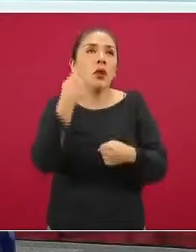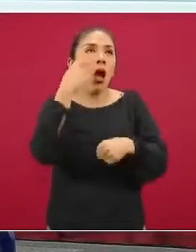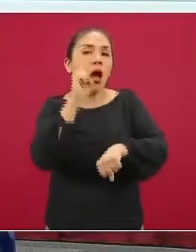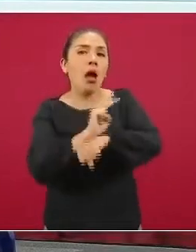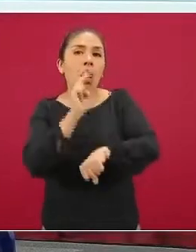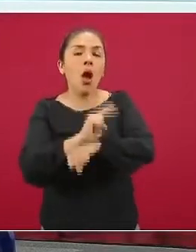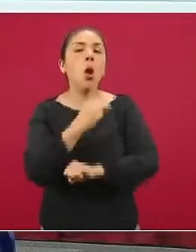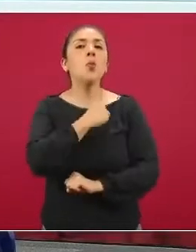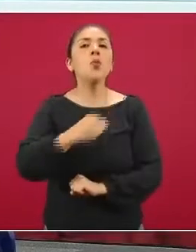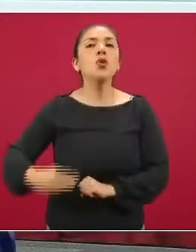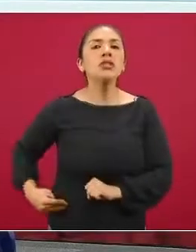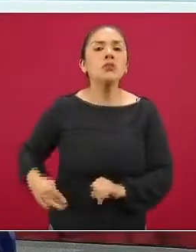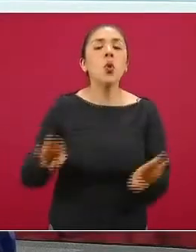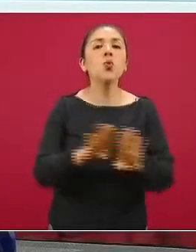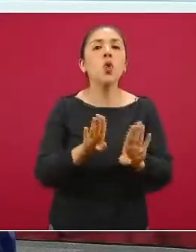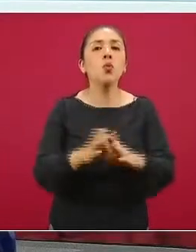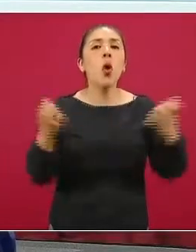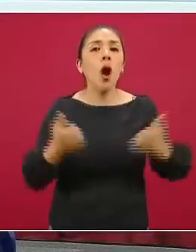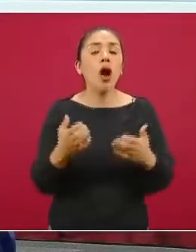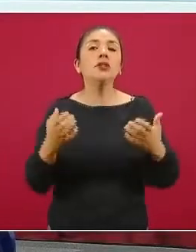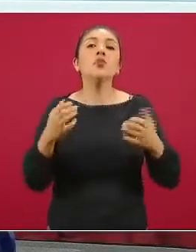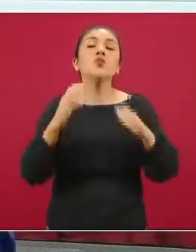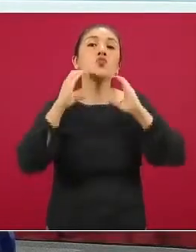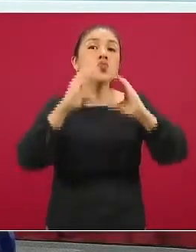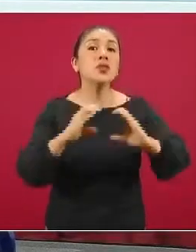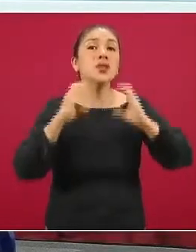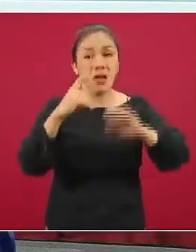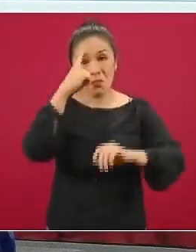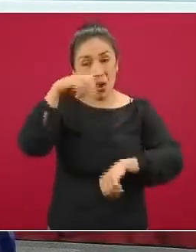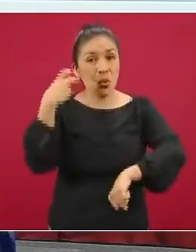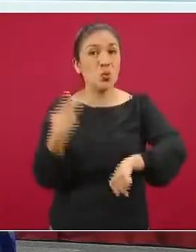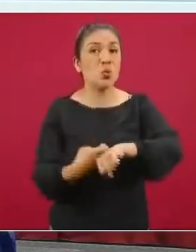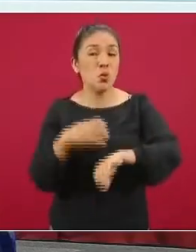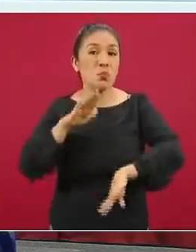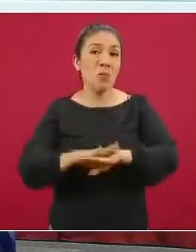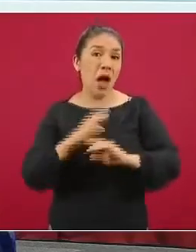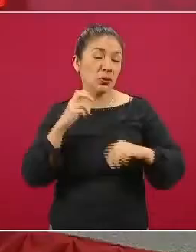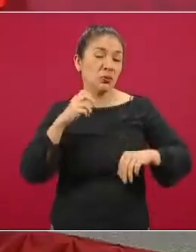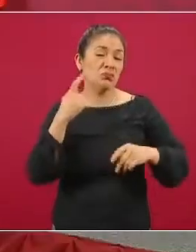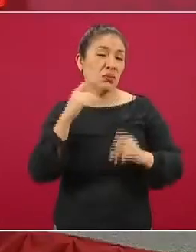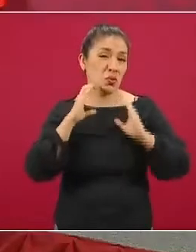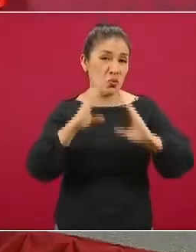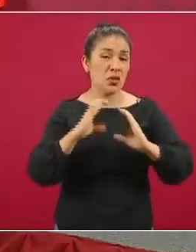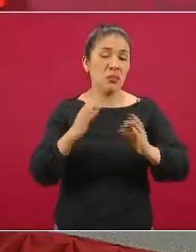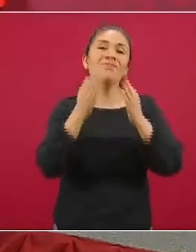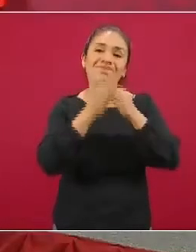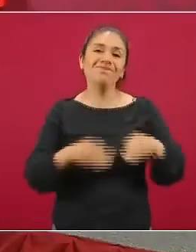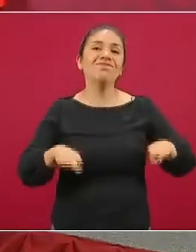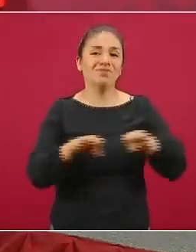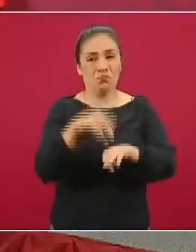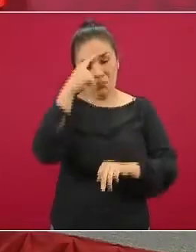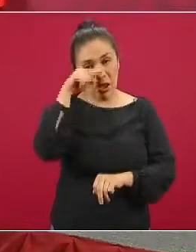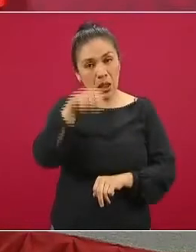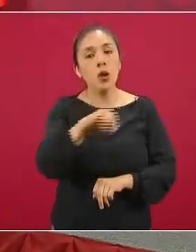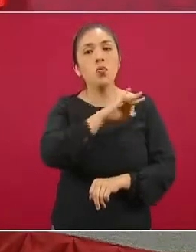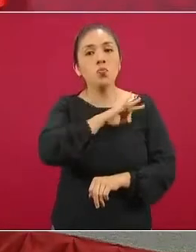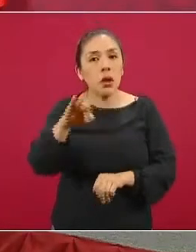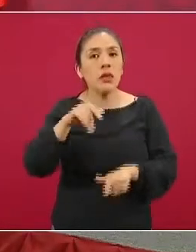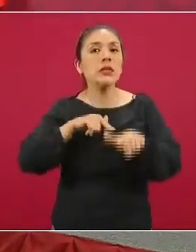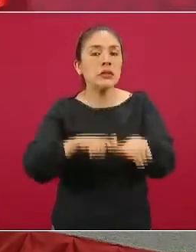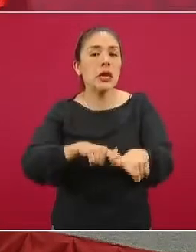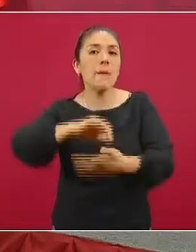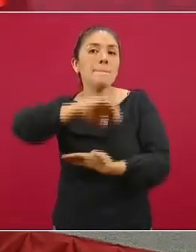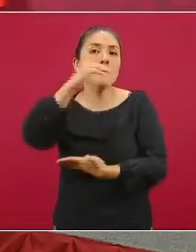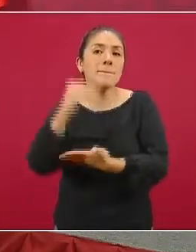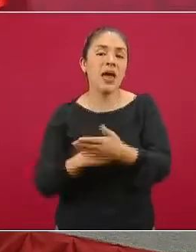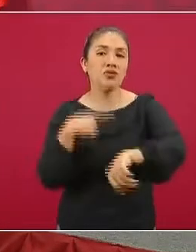municipal, como medidas más generales a nivel estatal, pero que son importantes para poder cumplir con el objetivo.